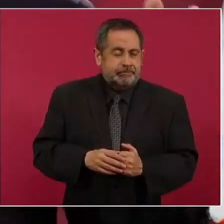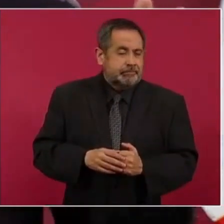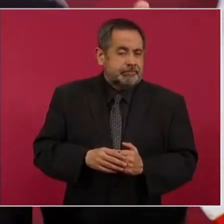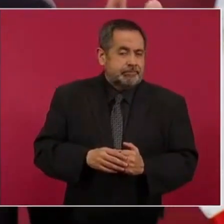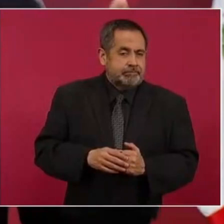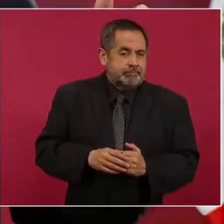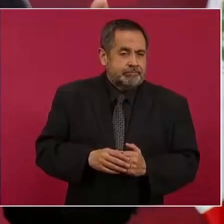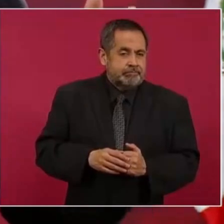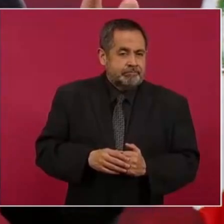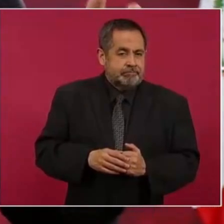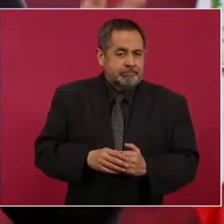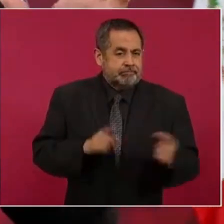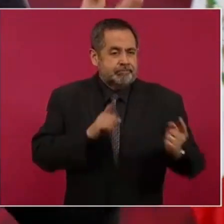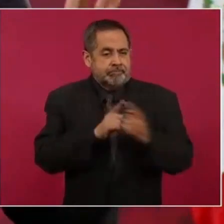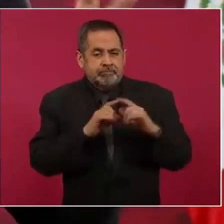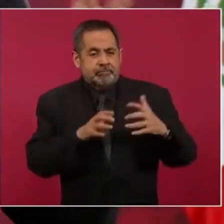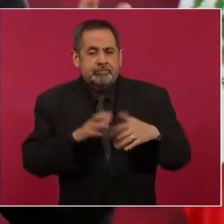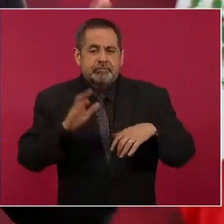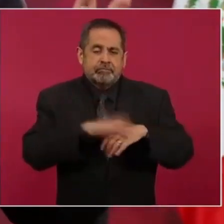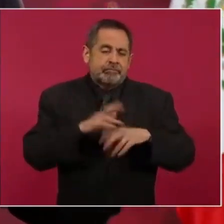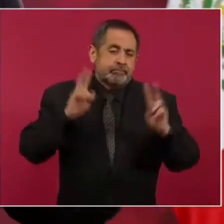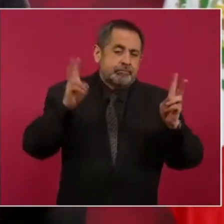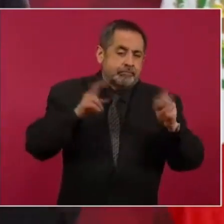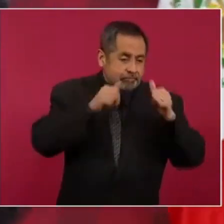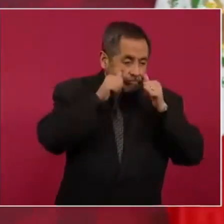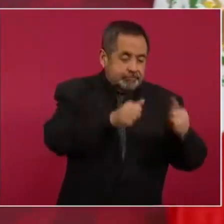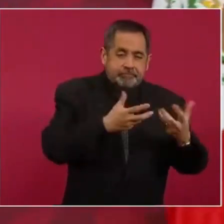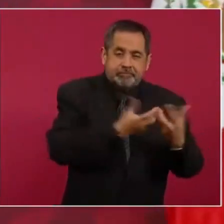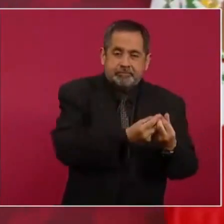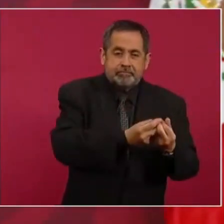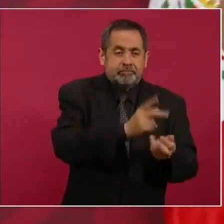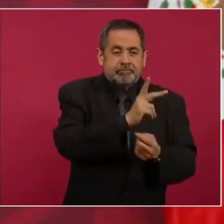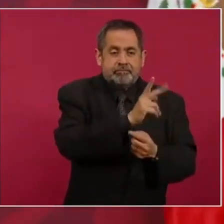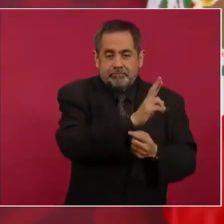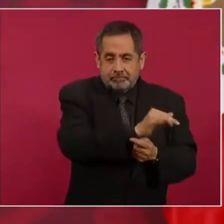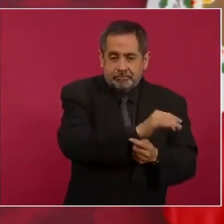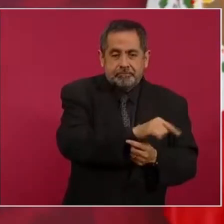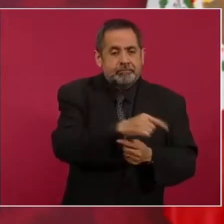atendidos, vamos a decir, por el PRI o por el PAN.